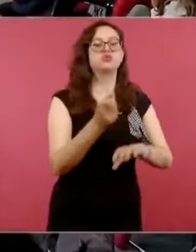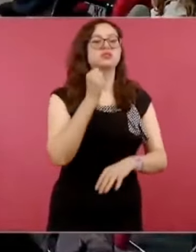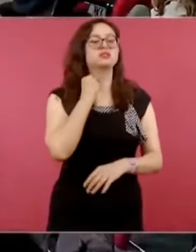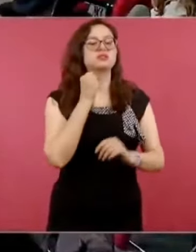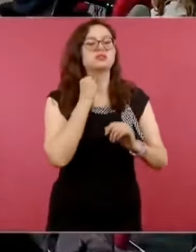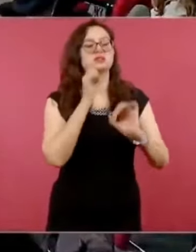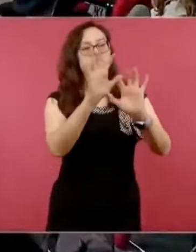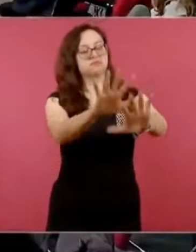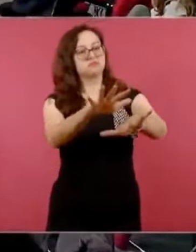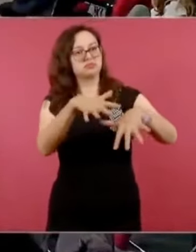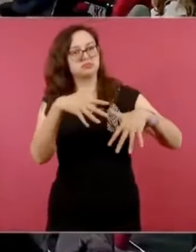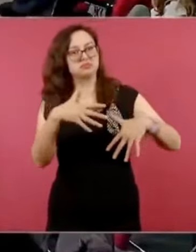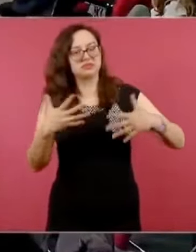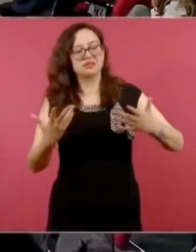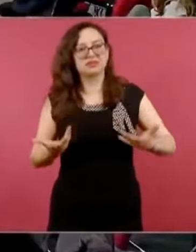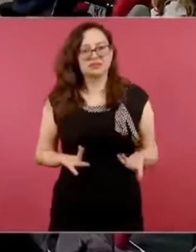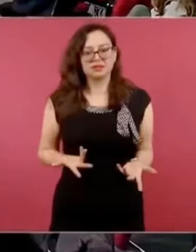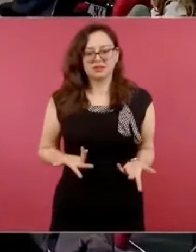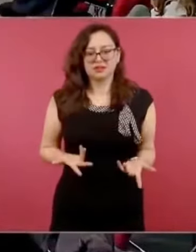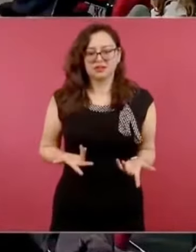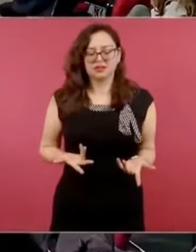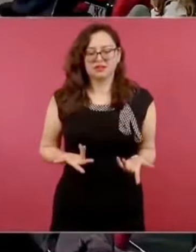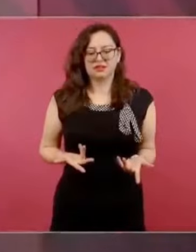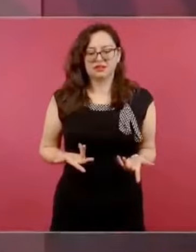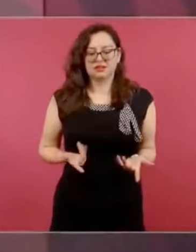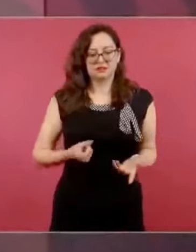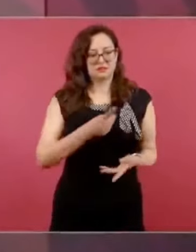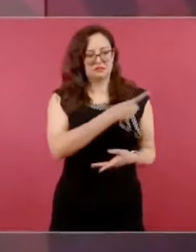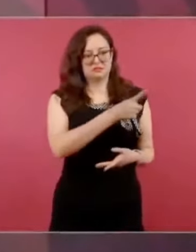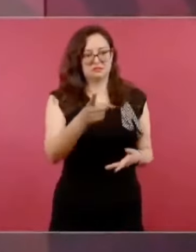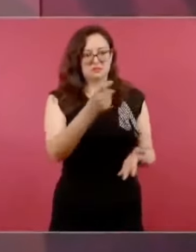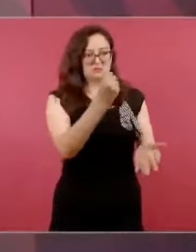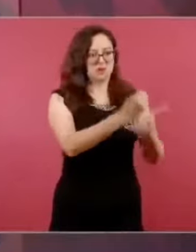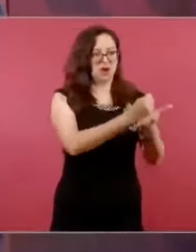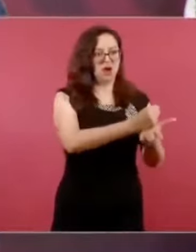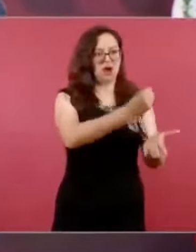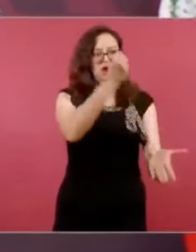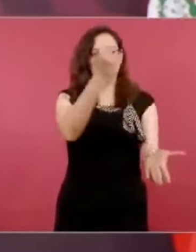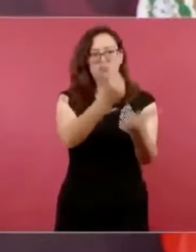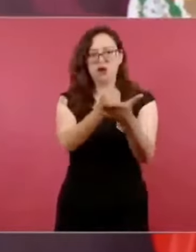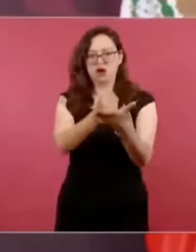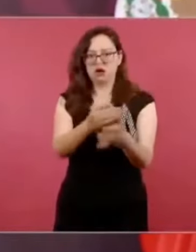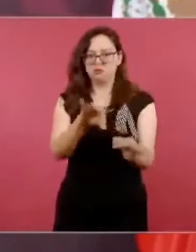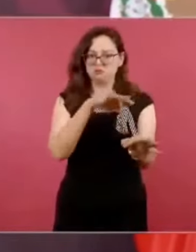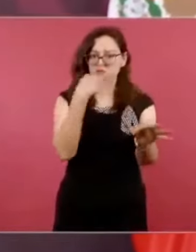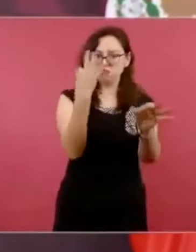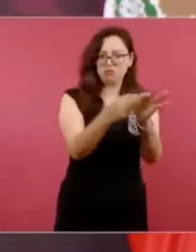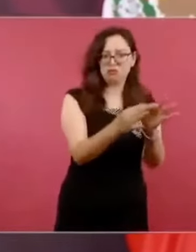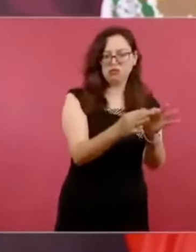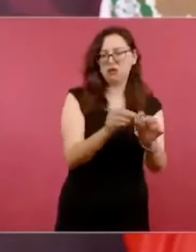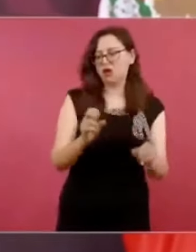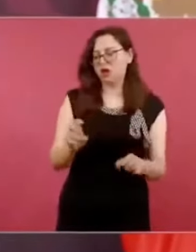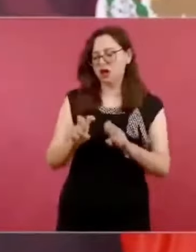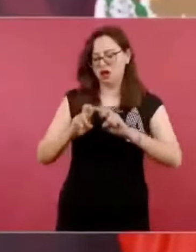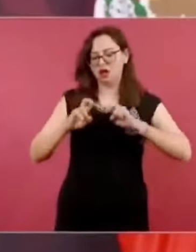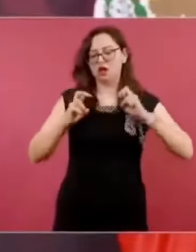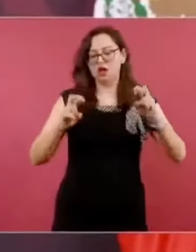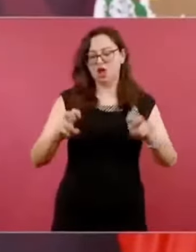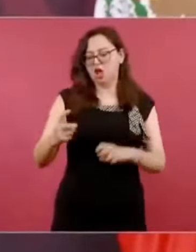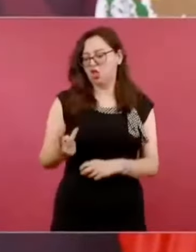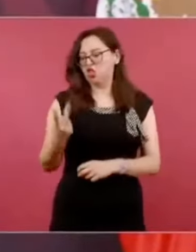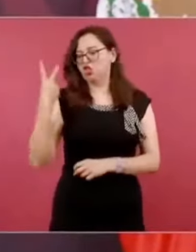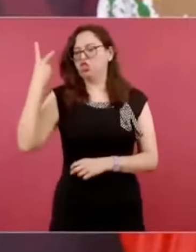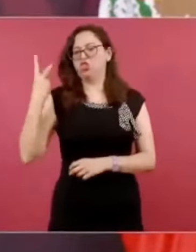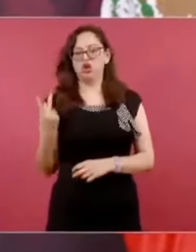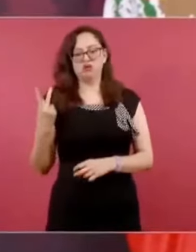leyes aprobadas en la Cámara de